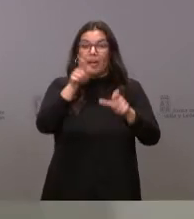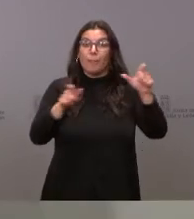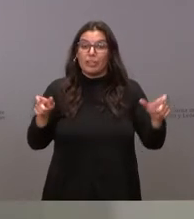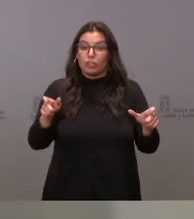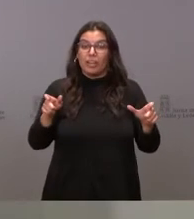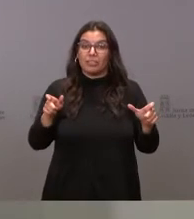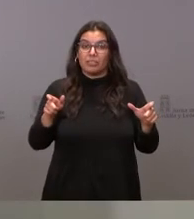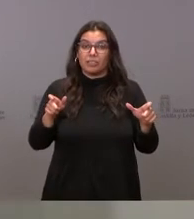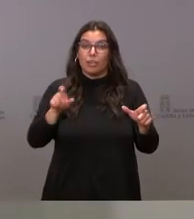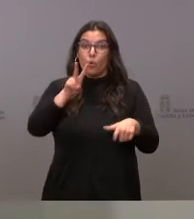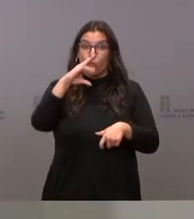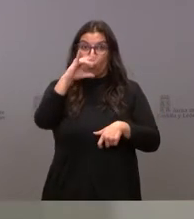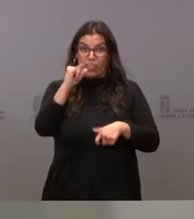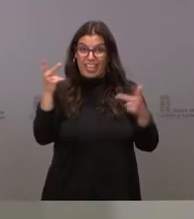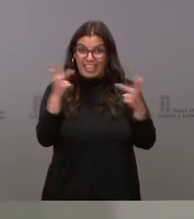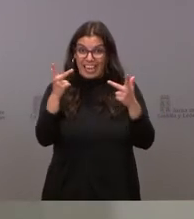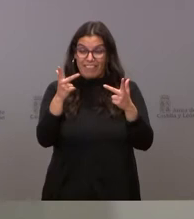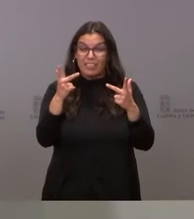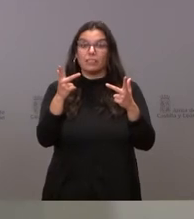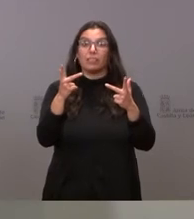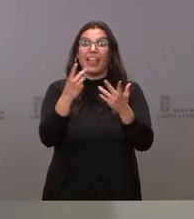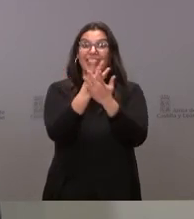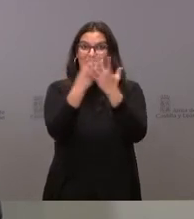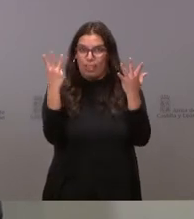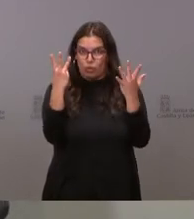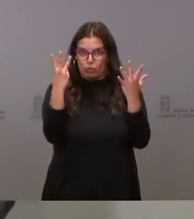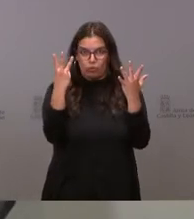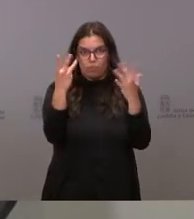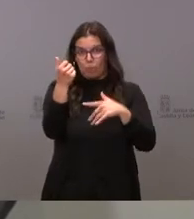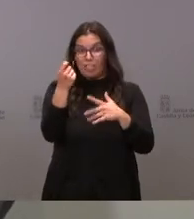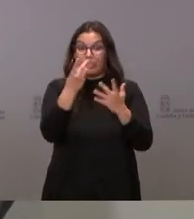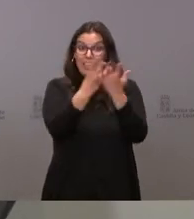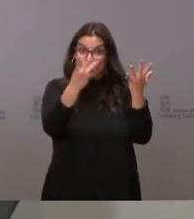están ingresadas en la UBI, que son muy pocas, ahora mismo es el 34.